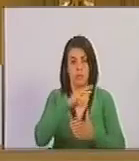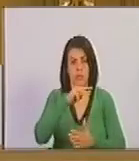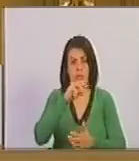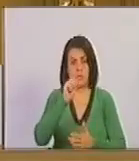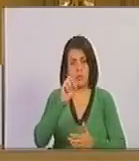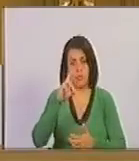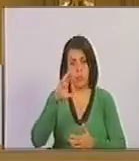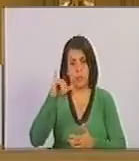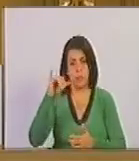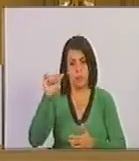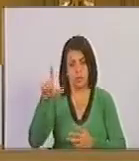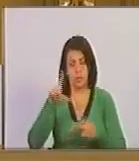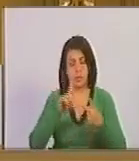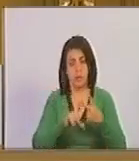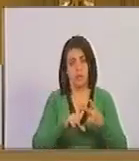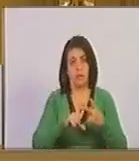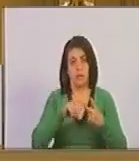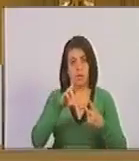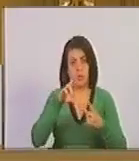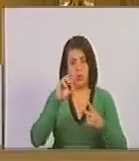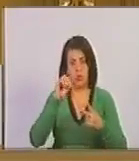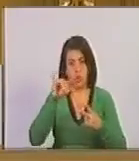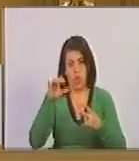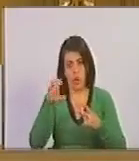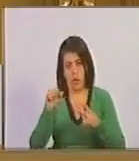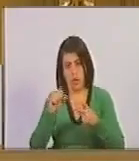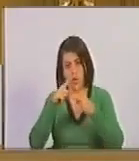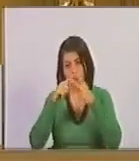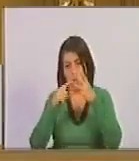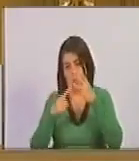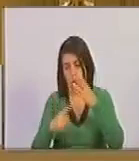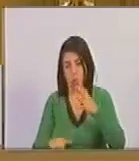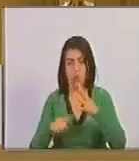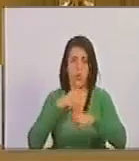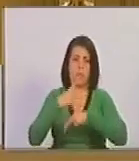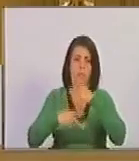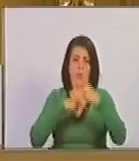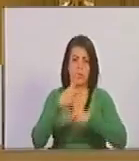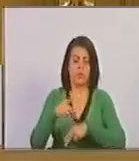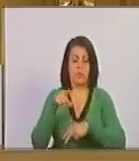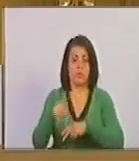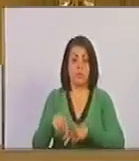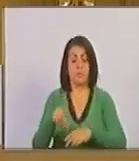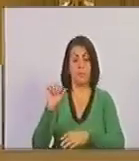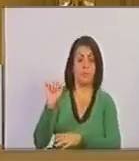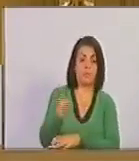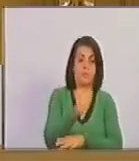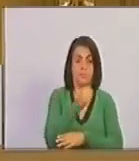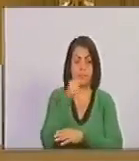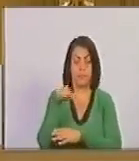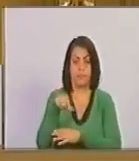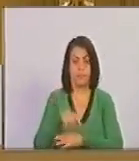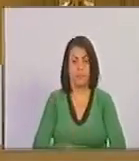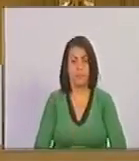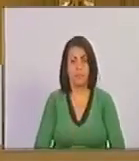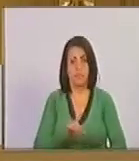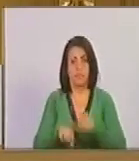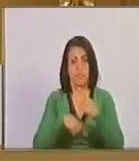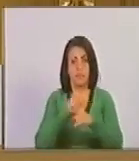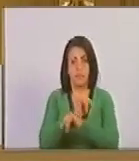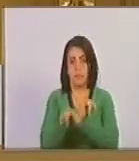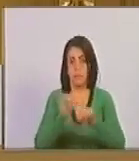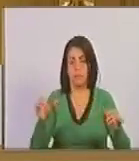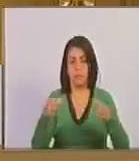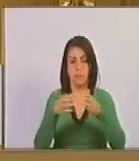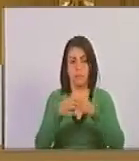Rodríguez, Rojas Pinzón, entre otros, fueron en ese proceso de combatir, luego salió la